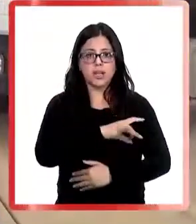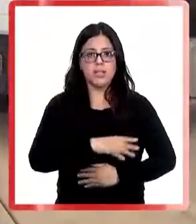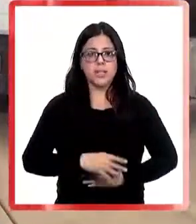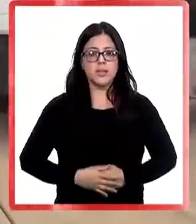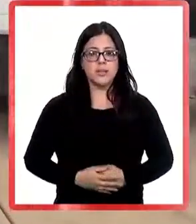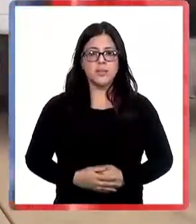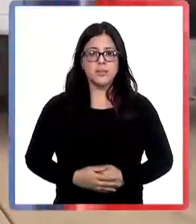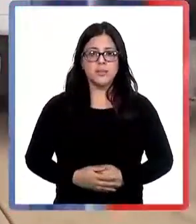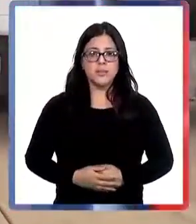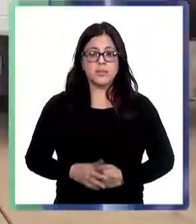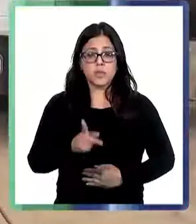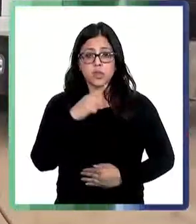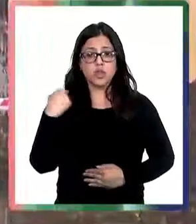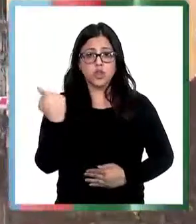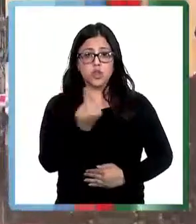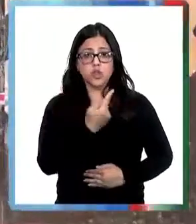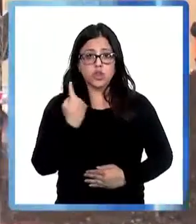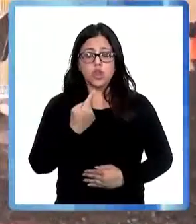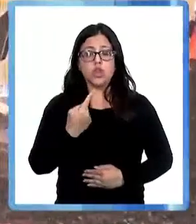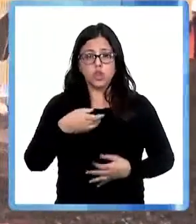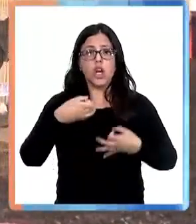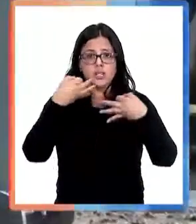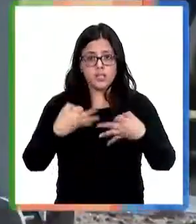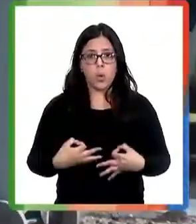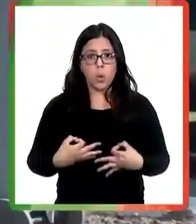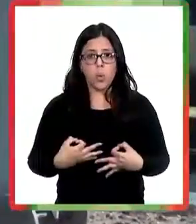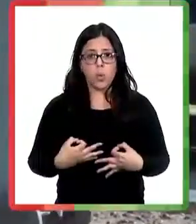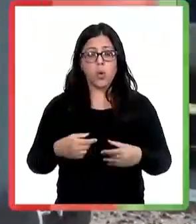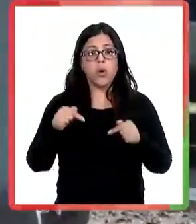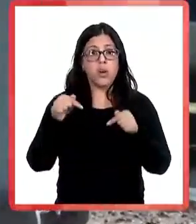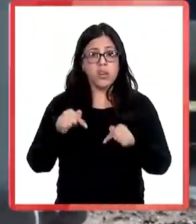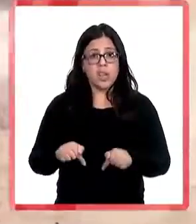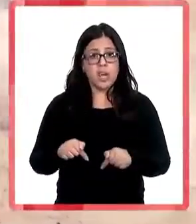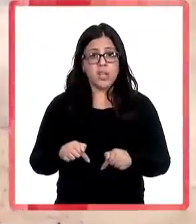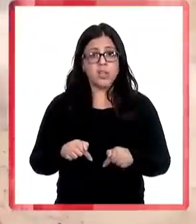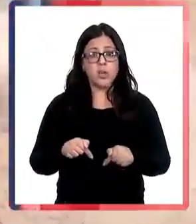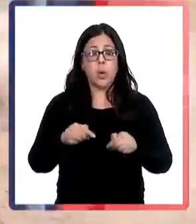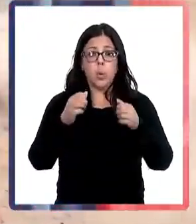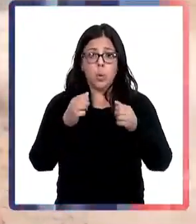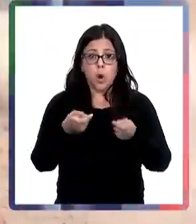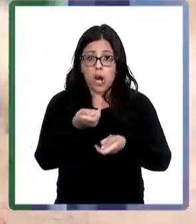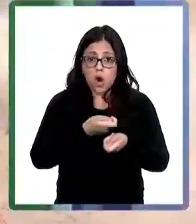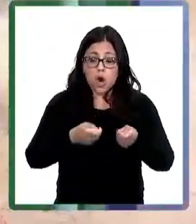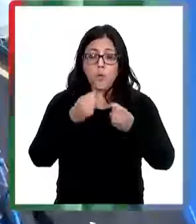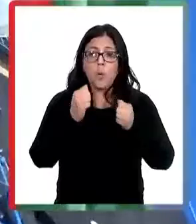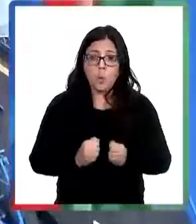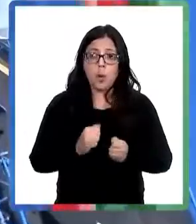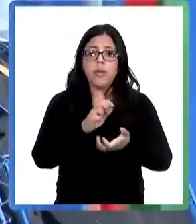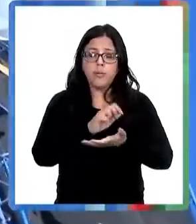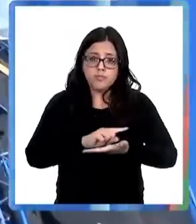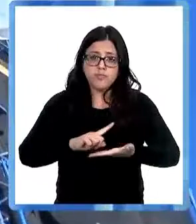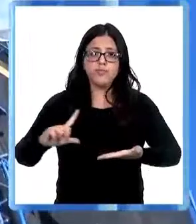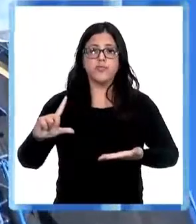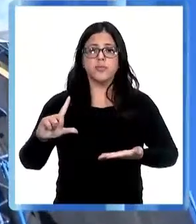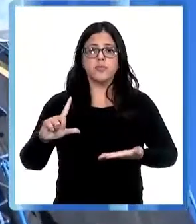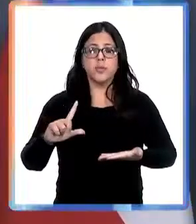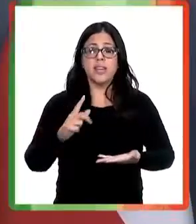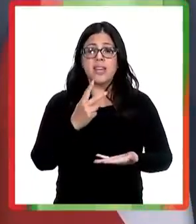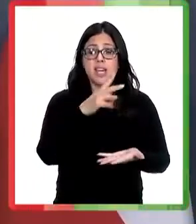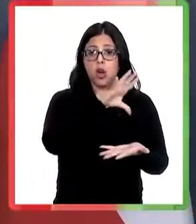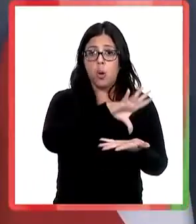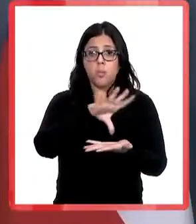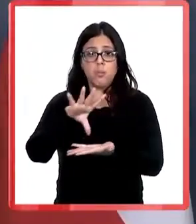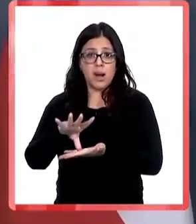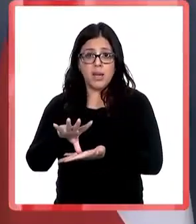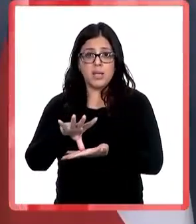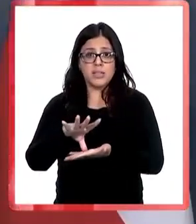paralelo al resultado del proceso constituyente. Por otro lado, evitó dar su opinión sobre la situación política de Chile. Nosotros